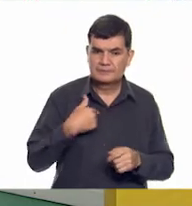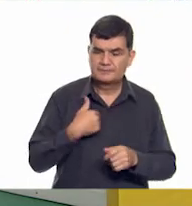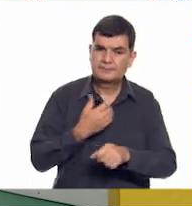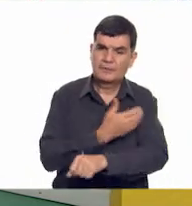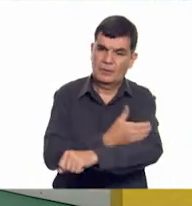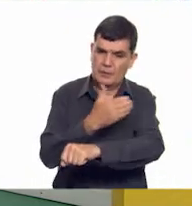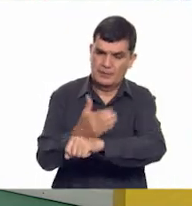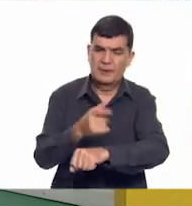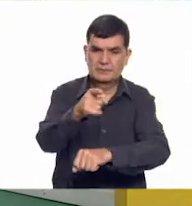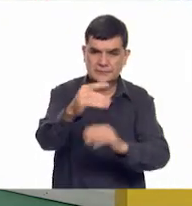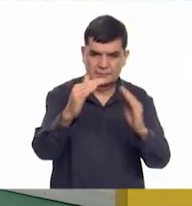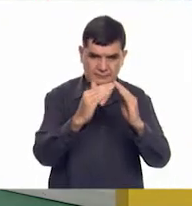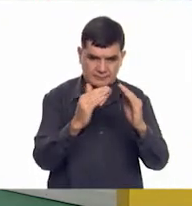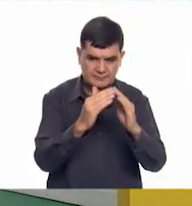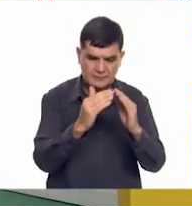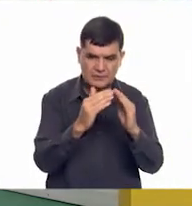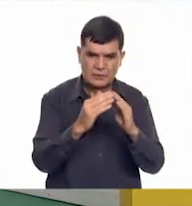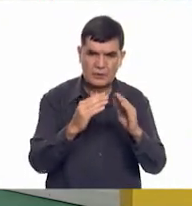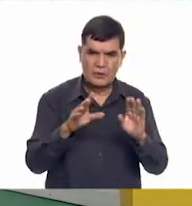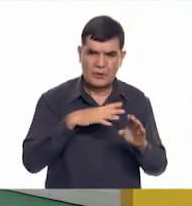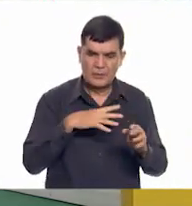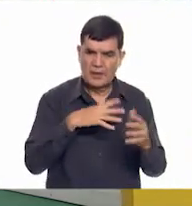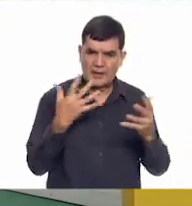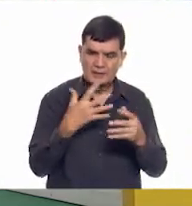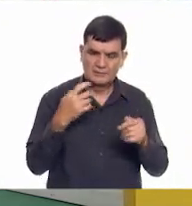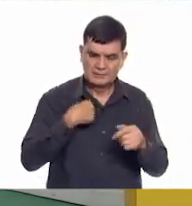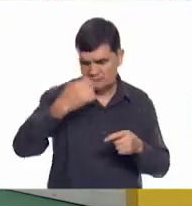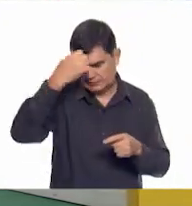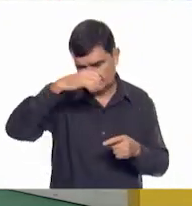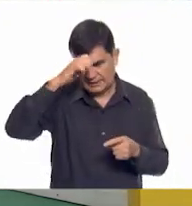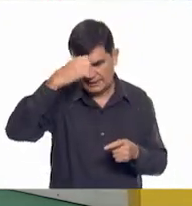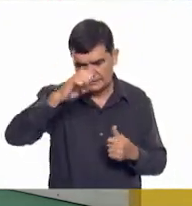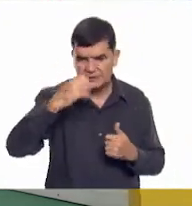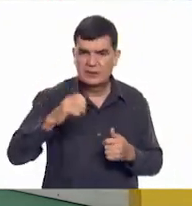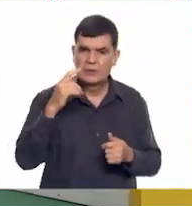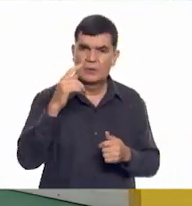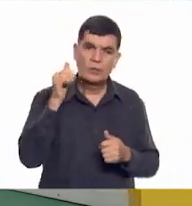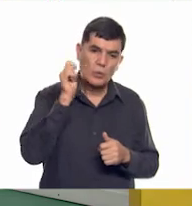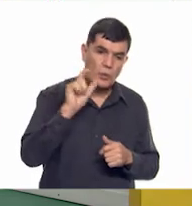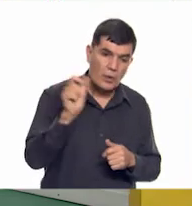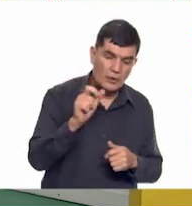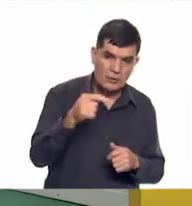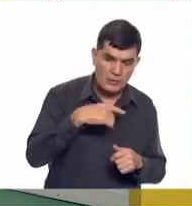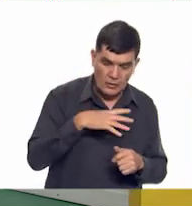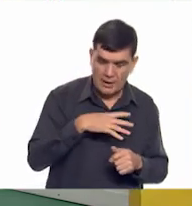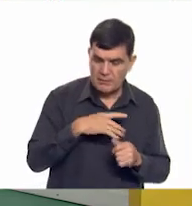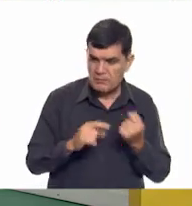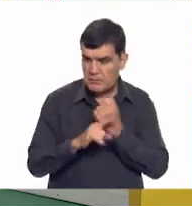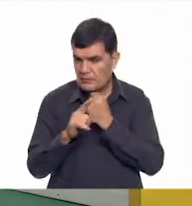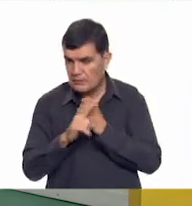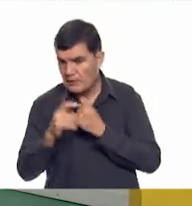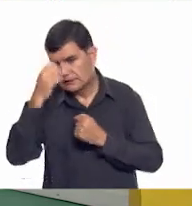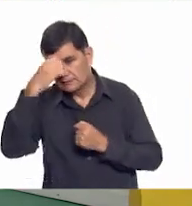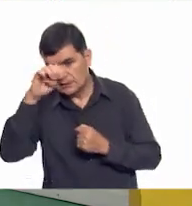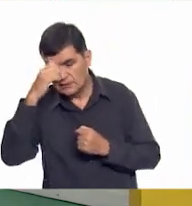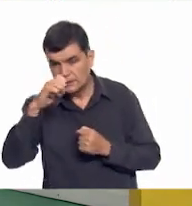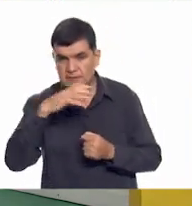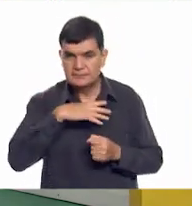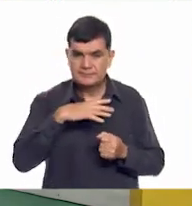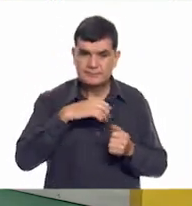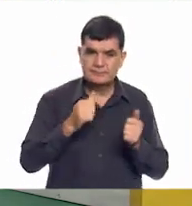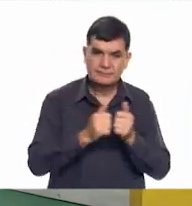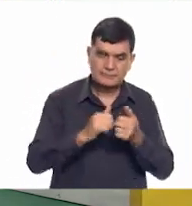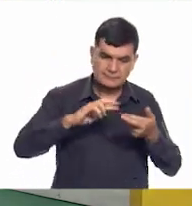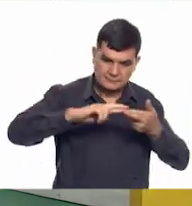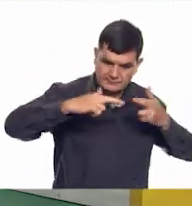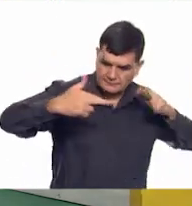acompáñennos todos allá en casa a recorrer algunas experiencias. Cada vez que cambiemos de situación, no experiencias, tenemos